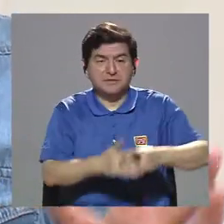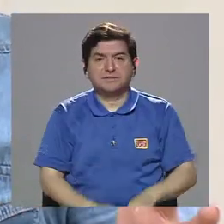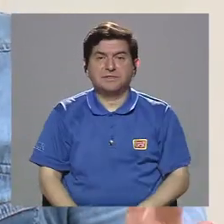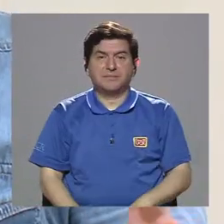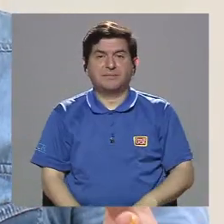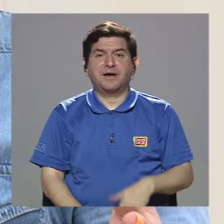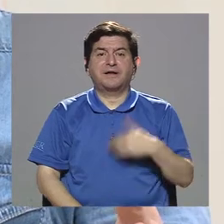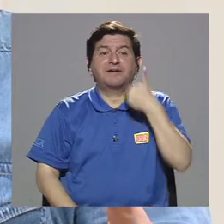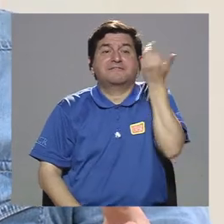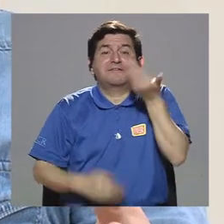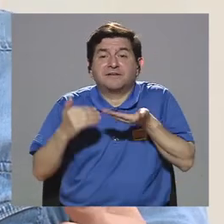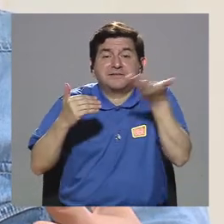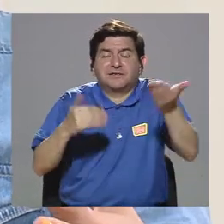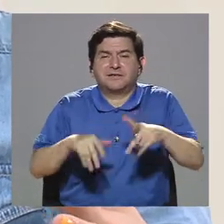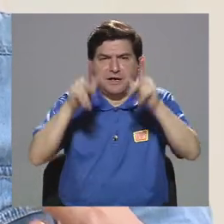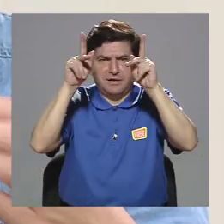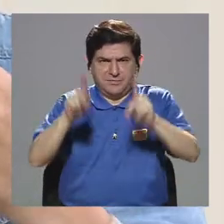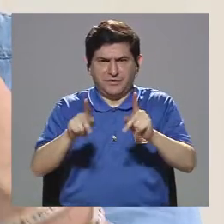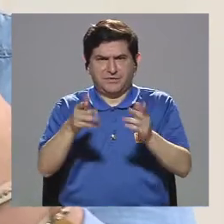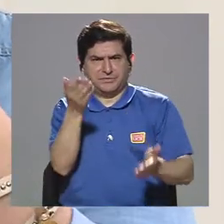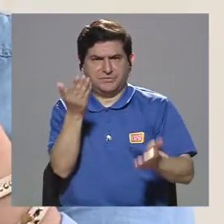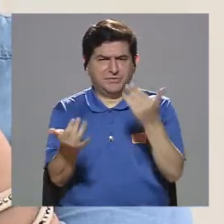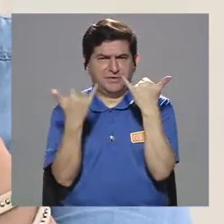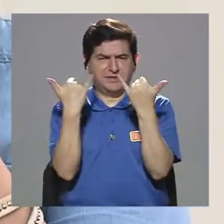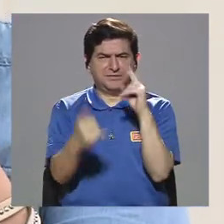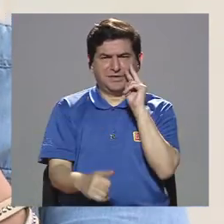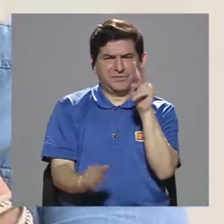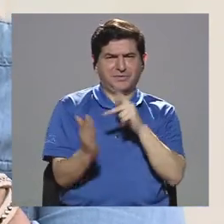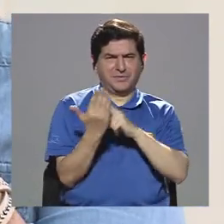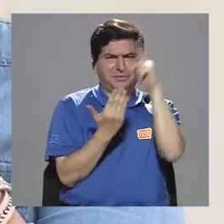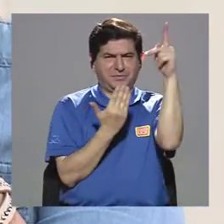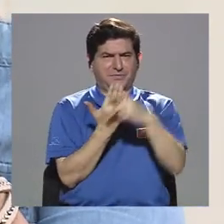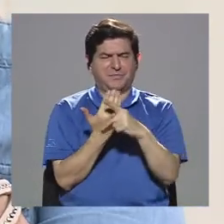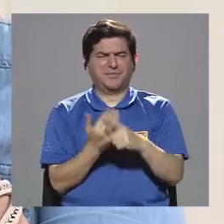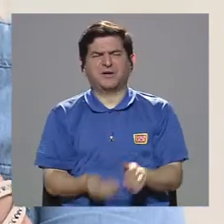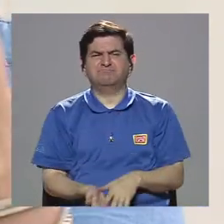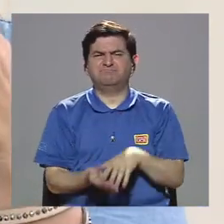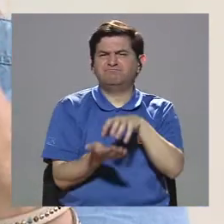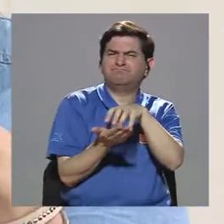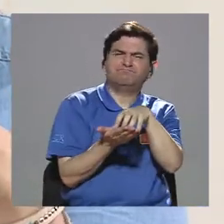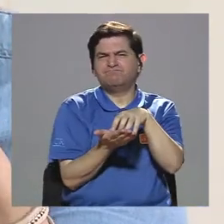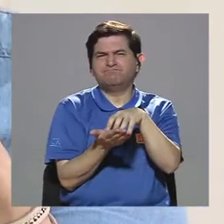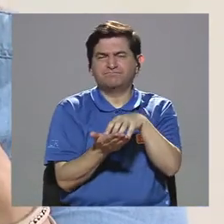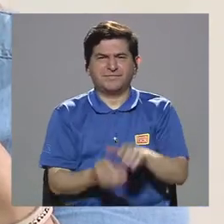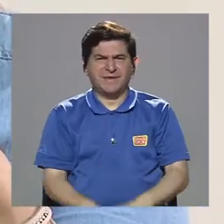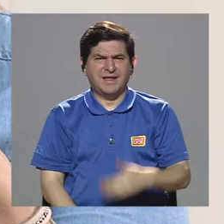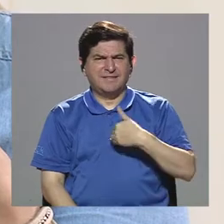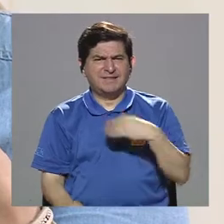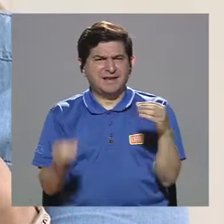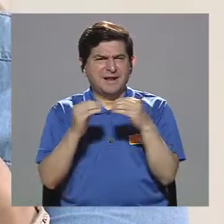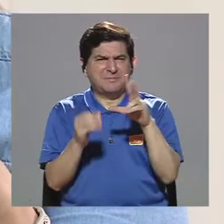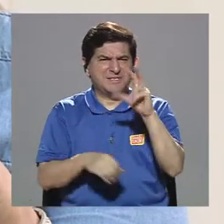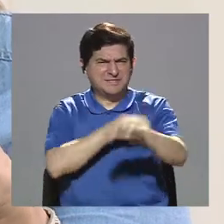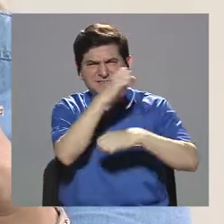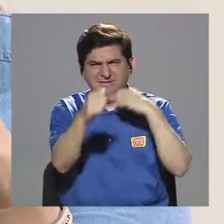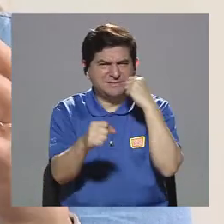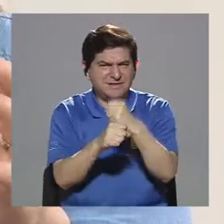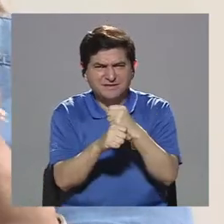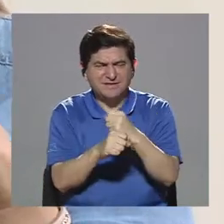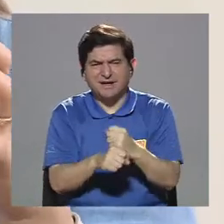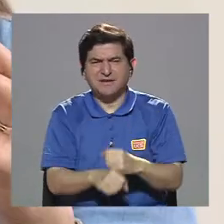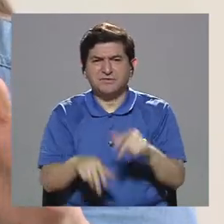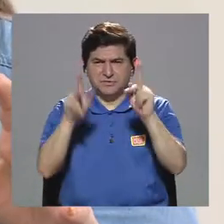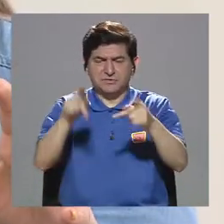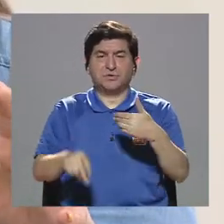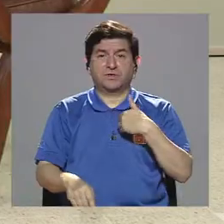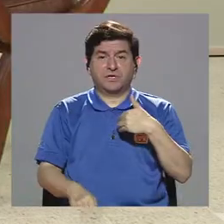y la gente de la audiencia que nos puede estar viendo, tal vez cuestionarnos y decir, los que tenemos más de 30 años tuvimos la oportunidad de tener